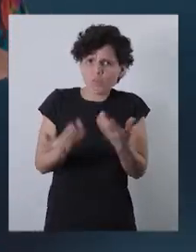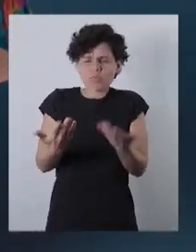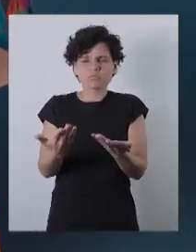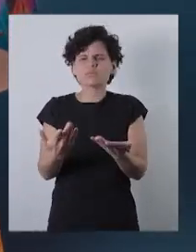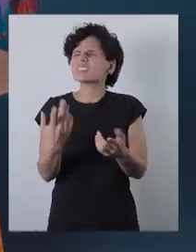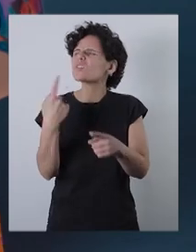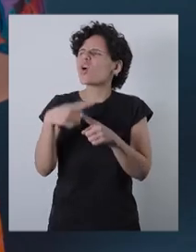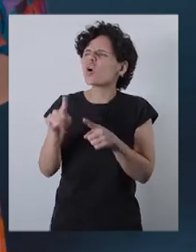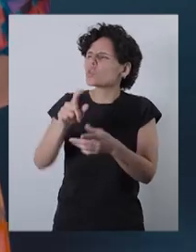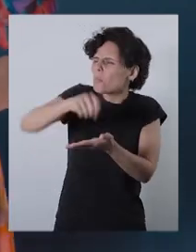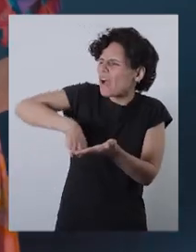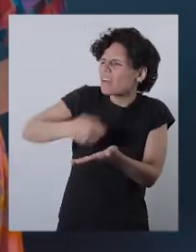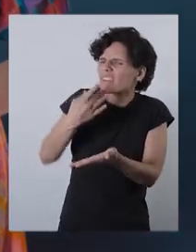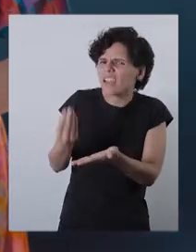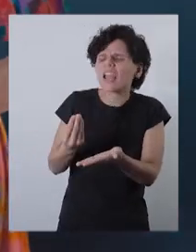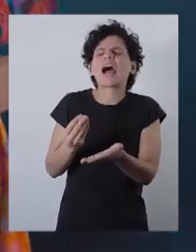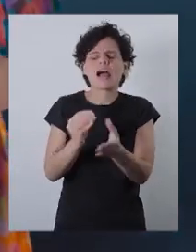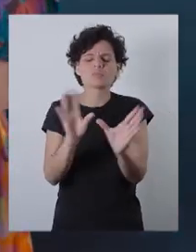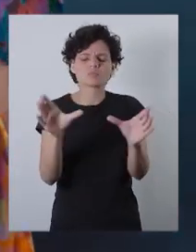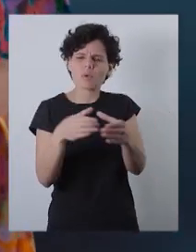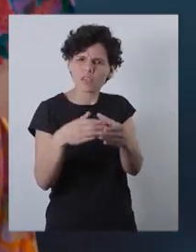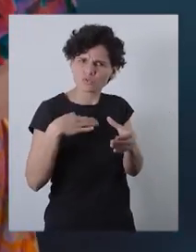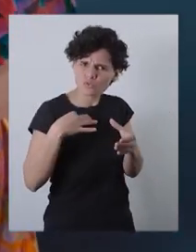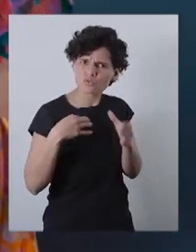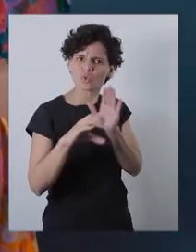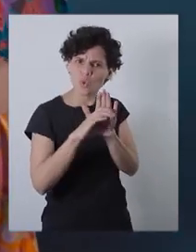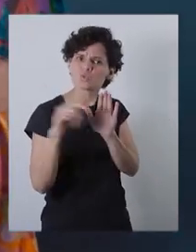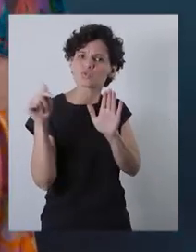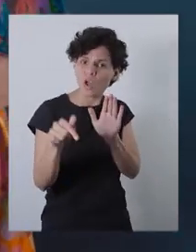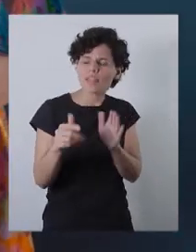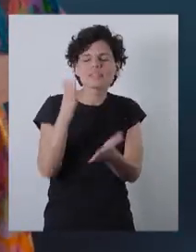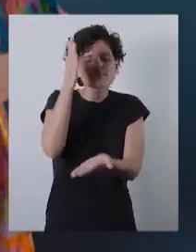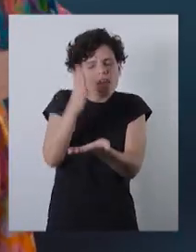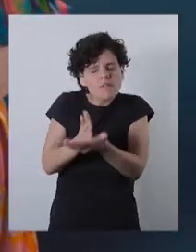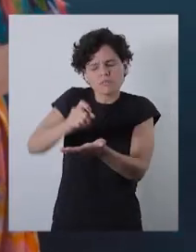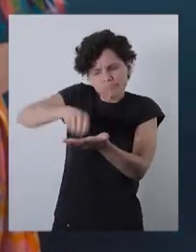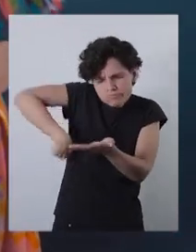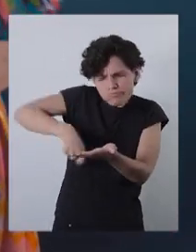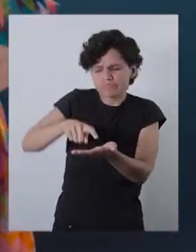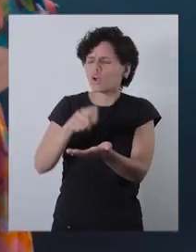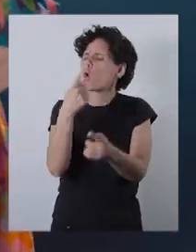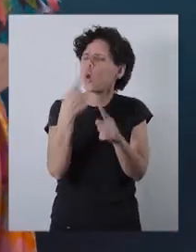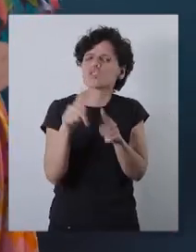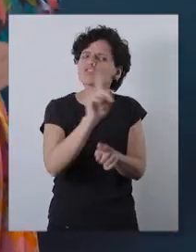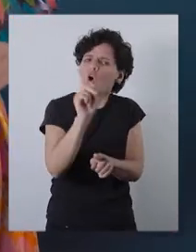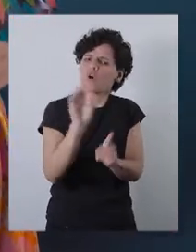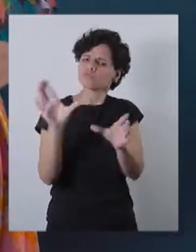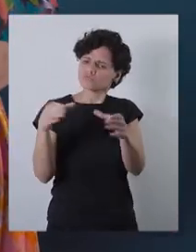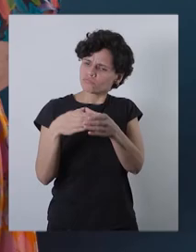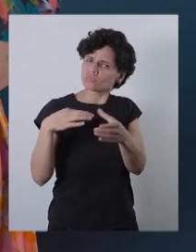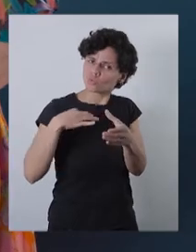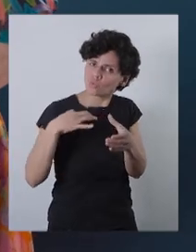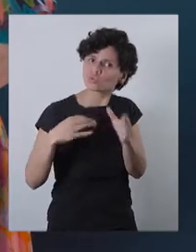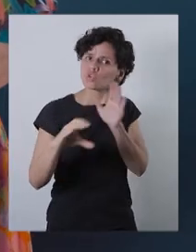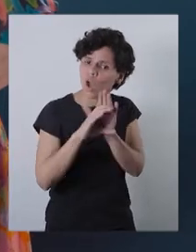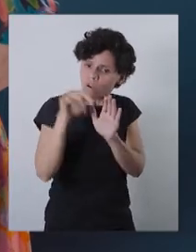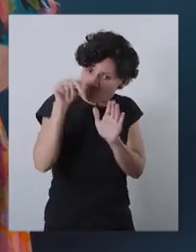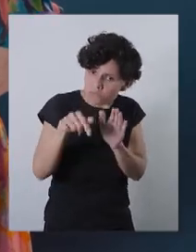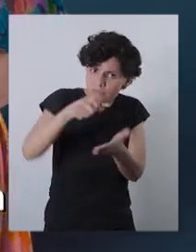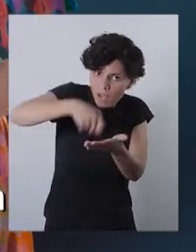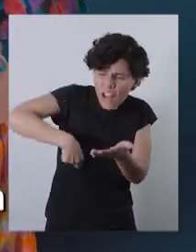¿Y cómo era la otra cuestión que había que marcar? Convención constitucional. Esa cuestión tenís que marcar, otra. Tenís que poner convención